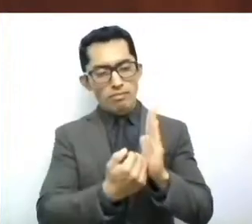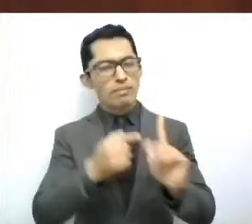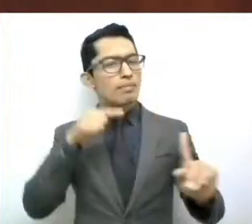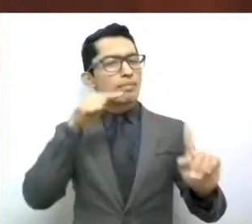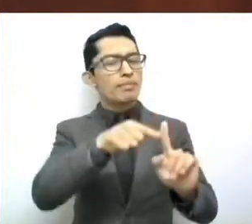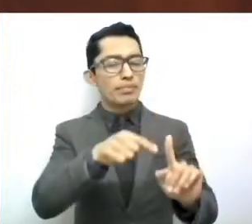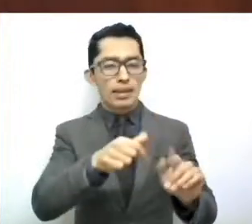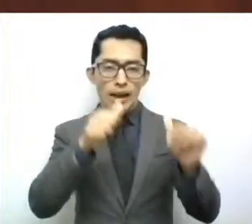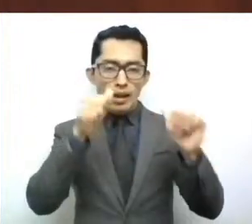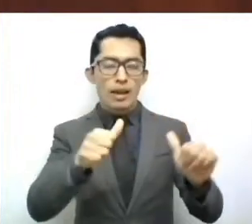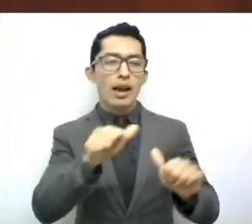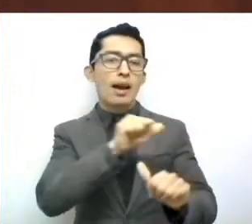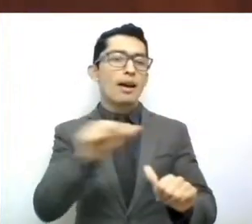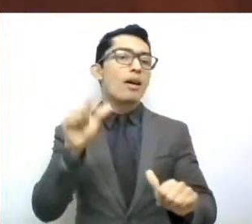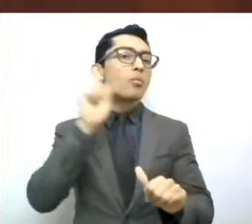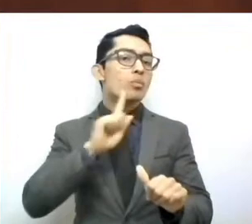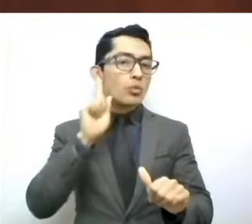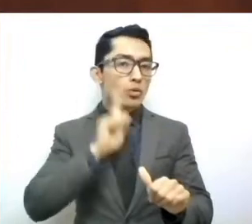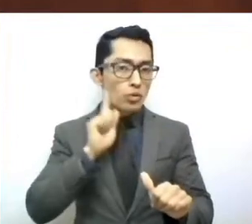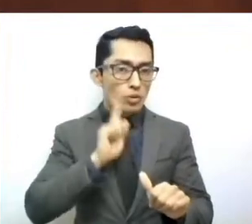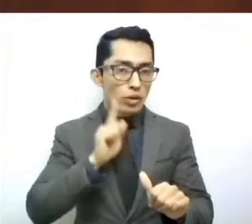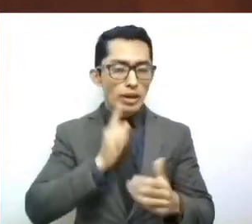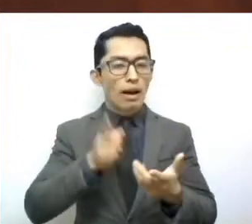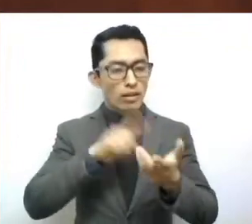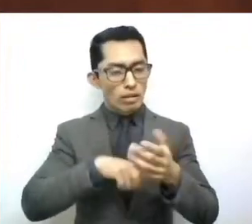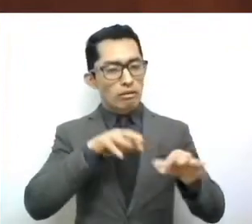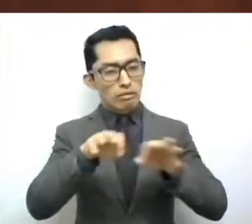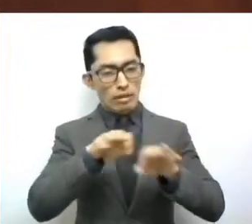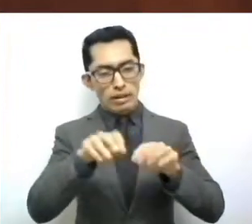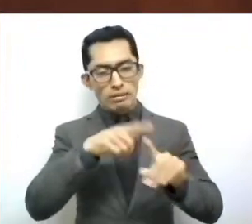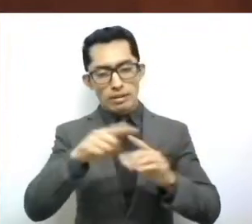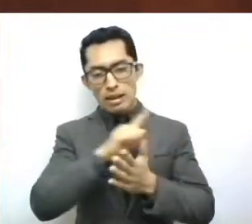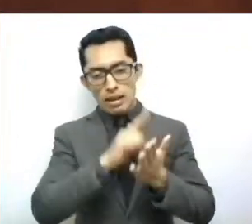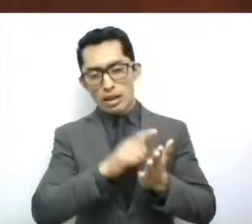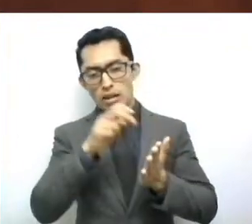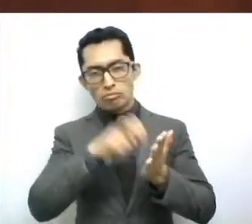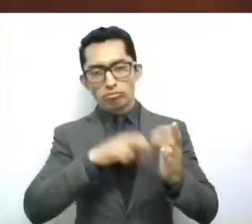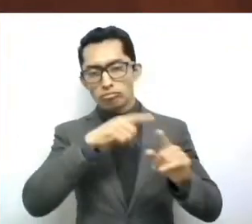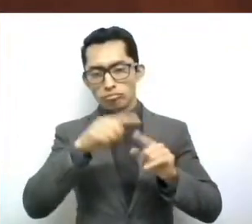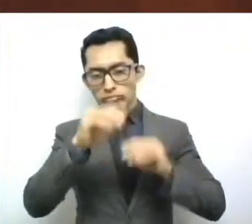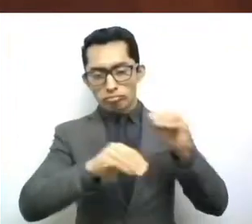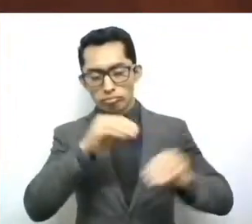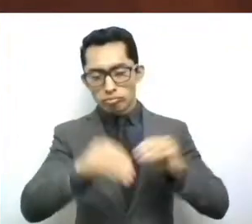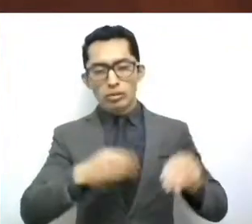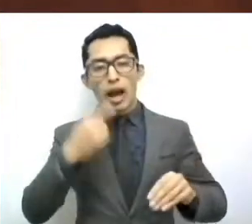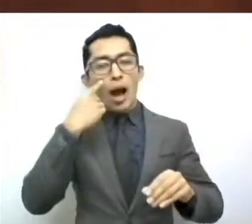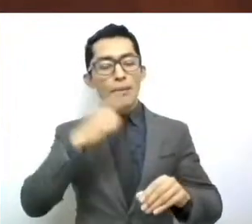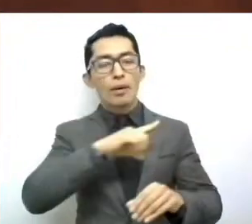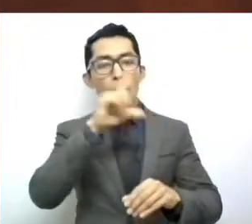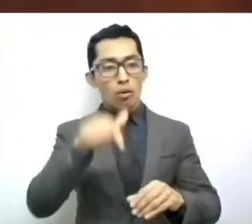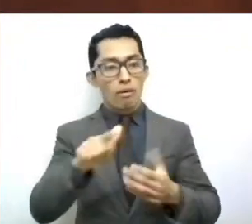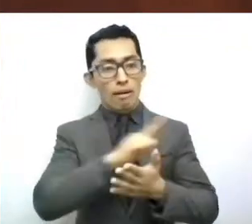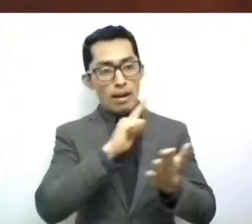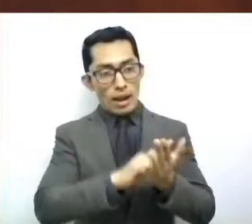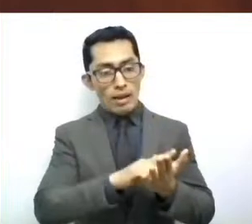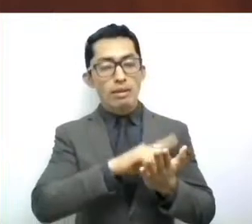ejercicio legislativo y tenga eco en la vida cotidiana de las